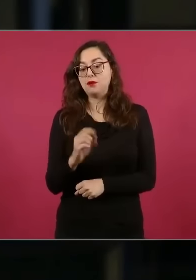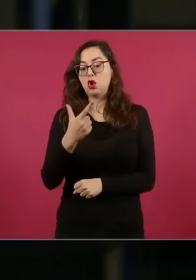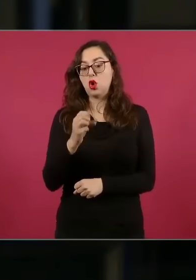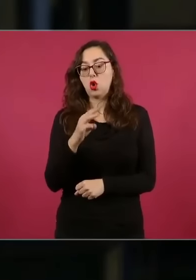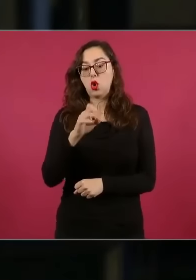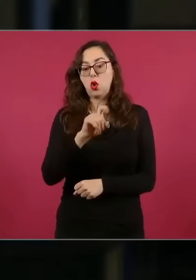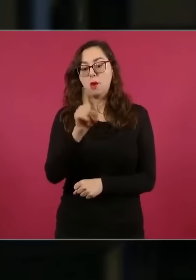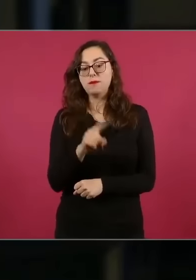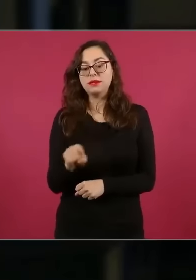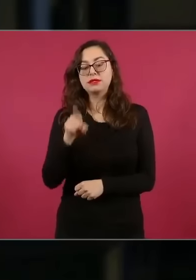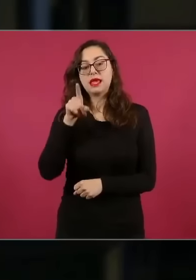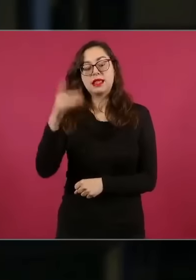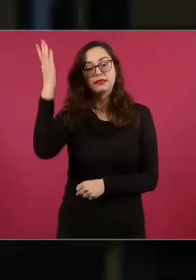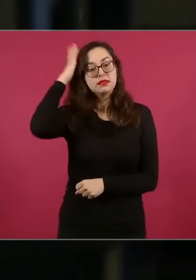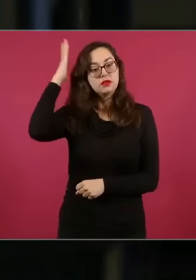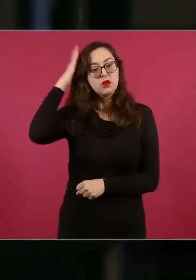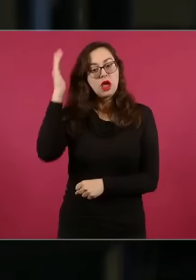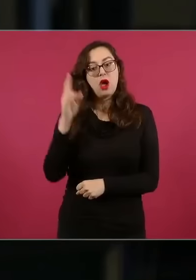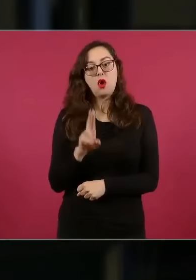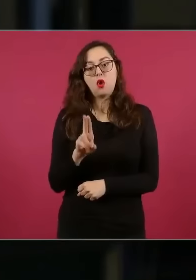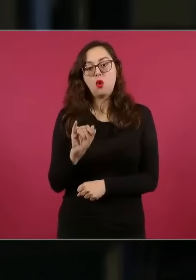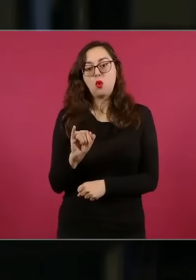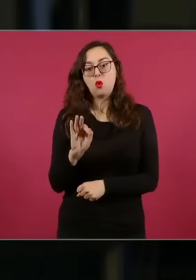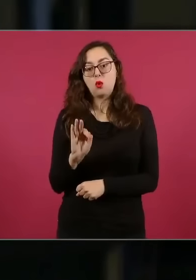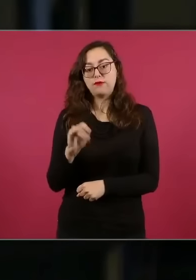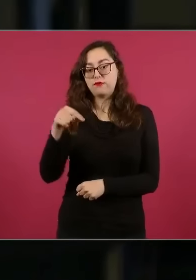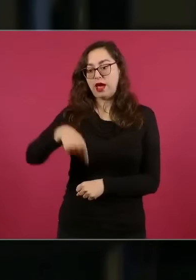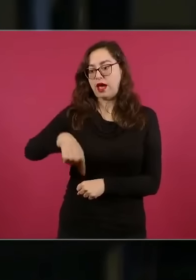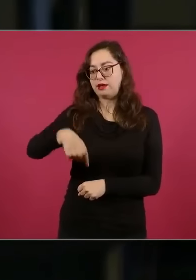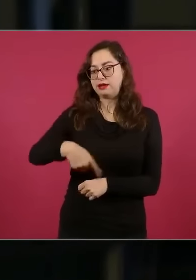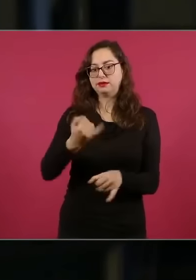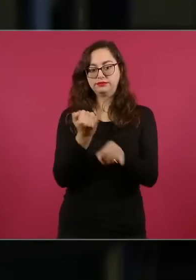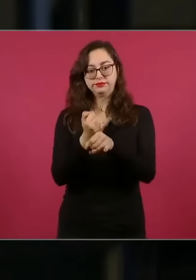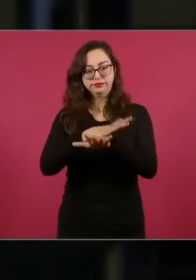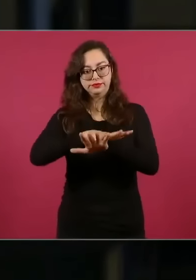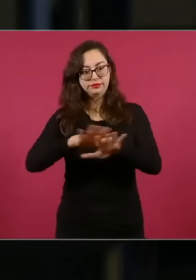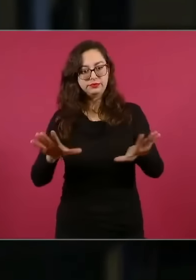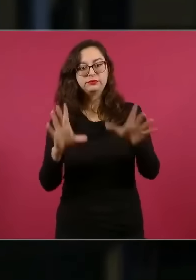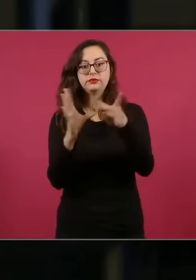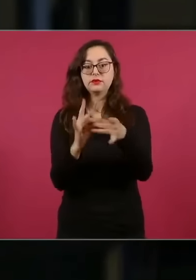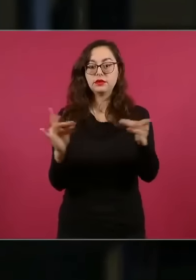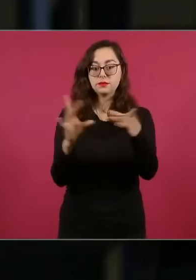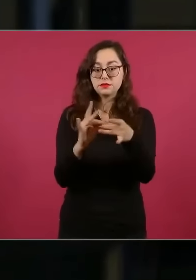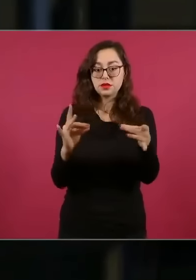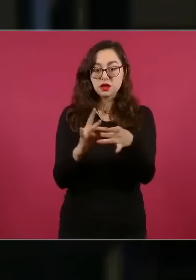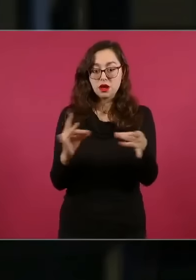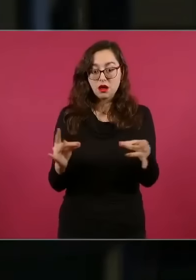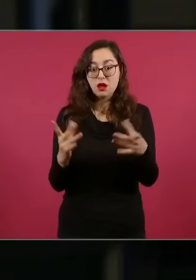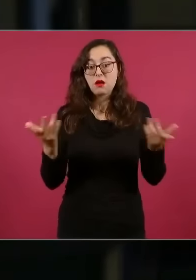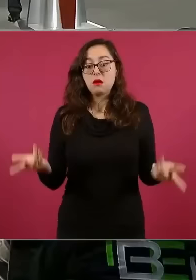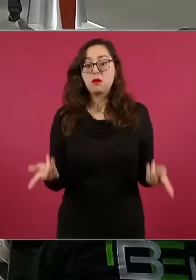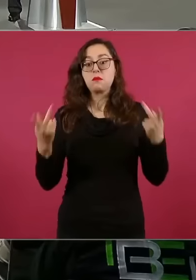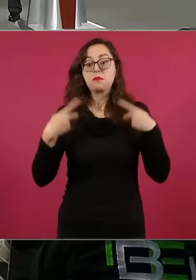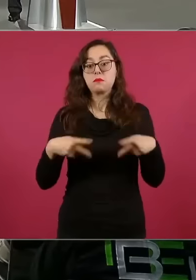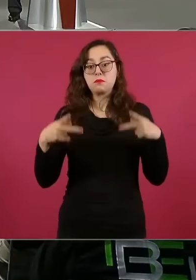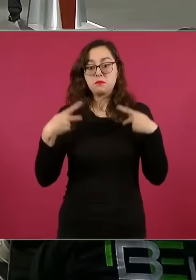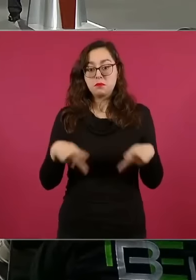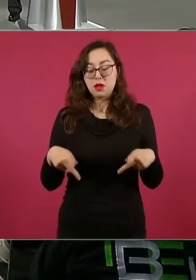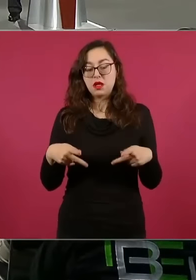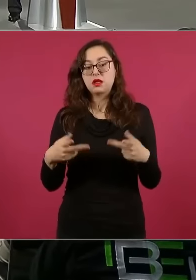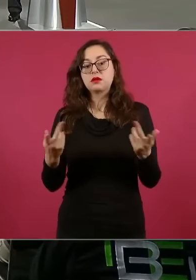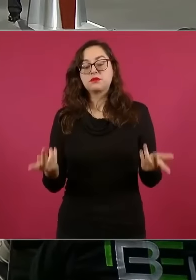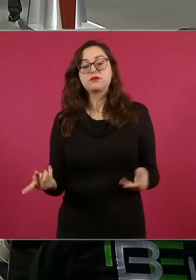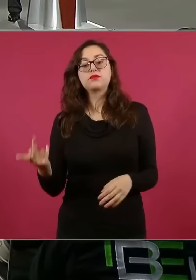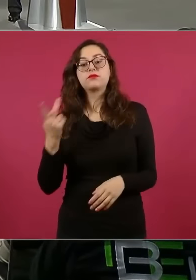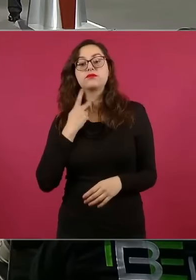de Inteligencia Financiera explicó en esta conferencia presidencial que todas las personas políticamente expuestas